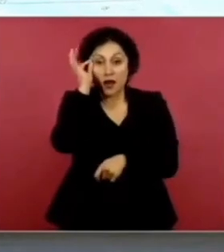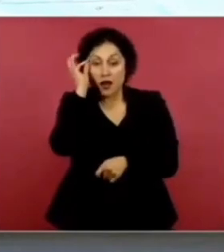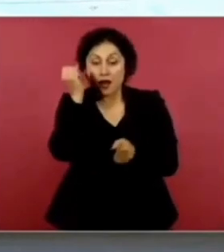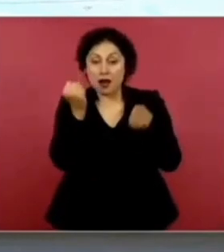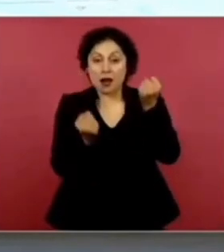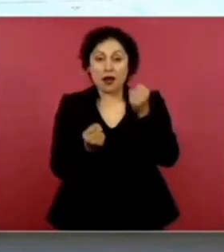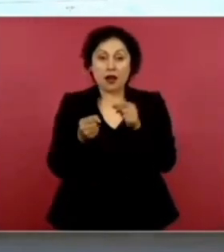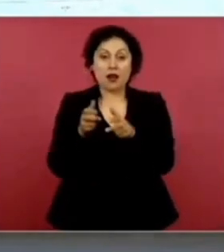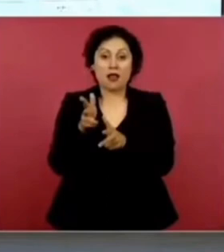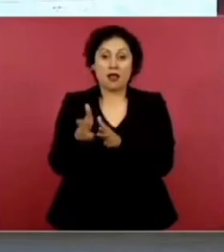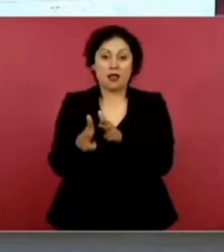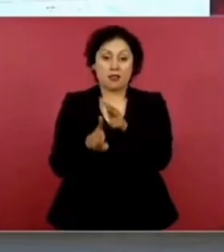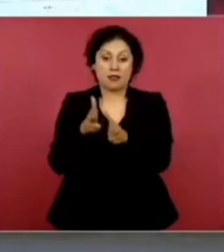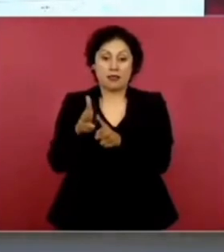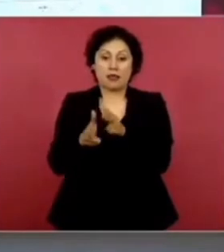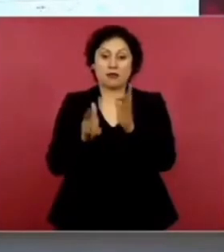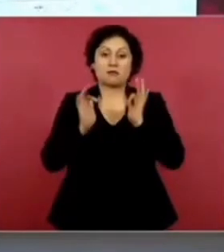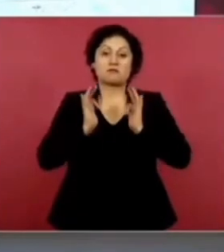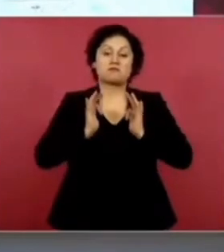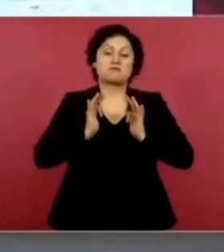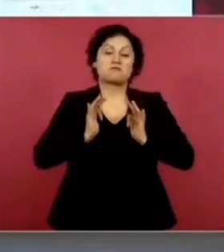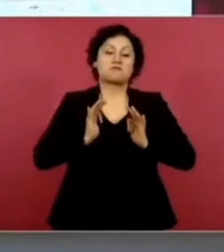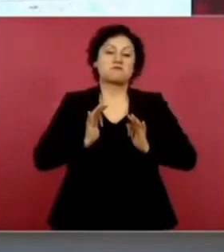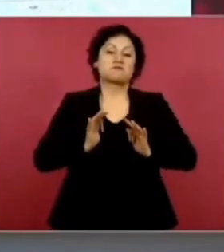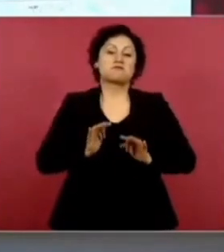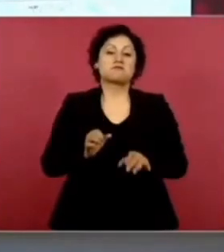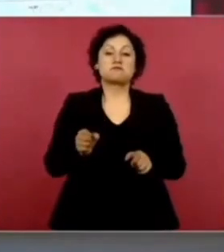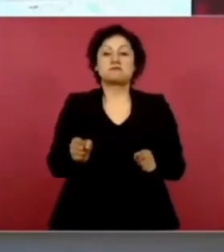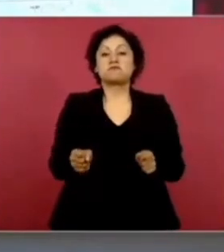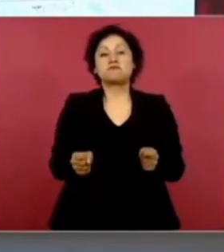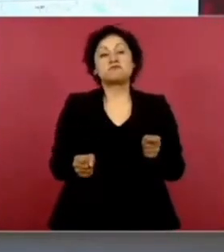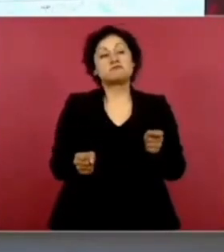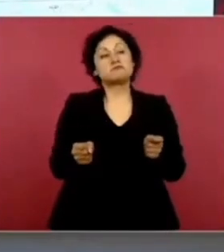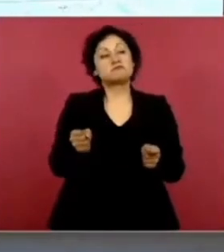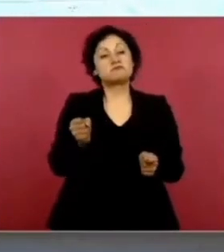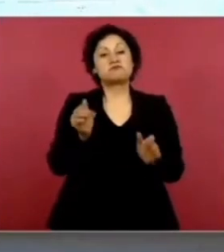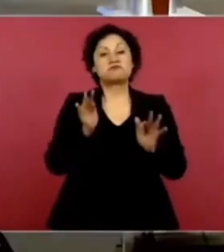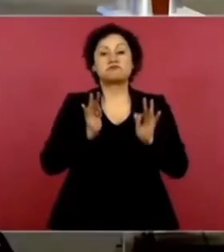Va. Muy tranquilo. Se relaja.